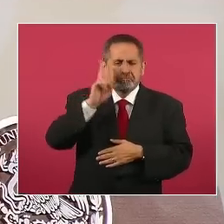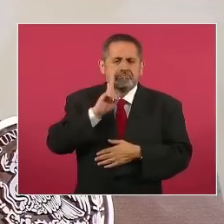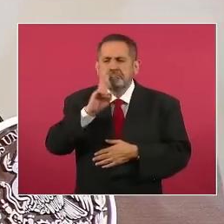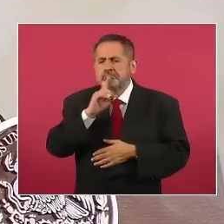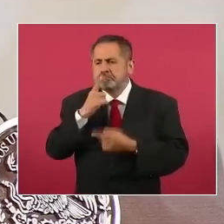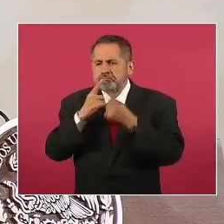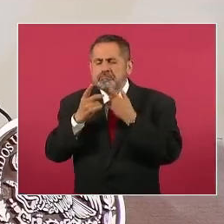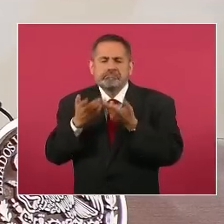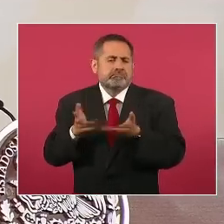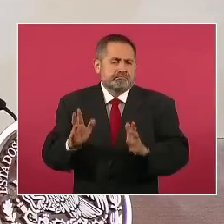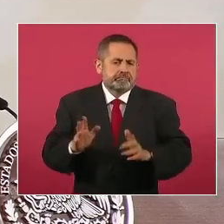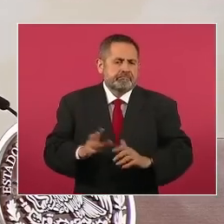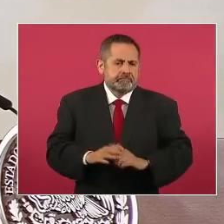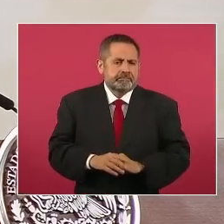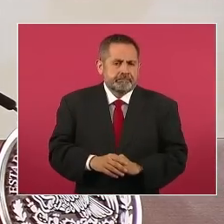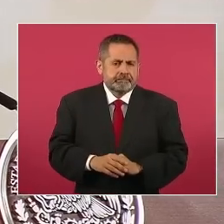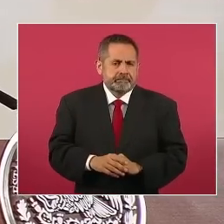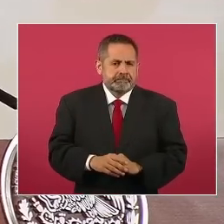de vida